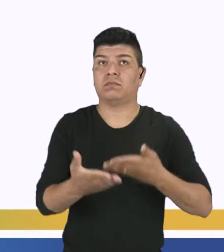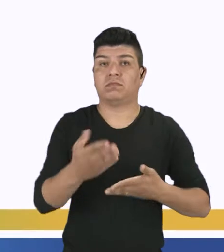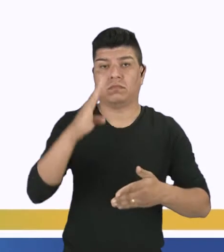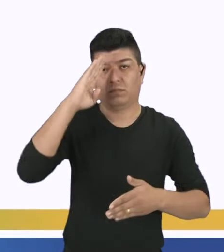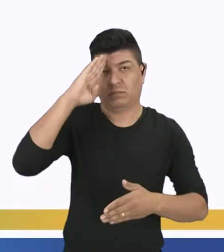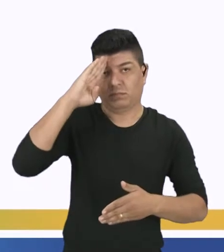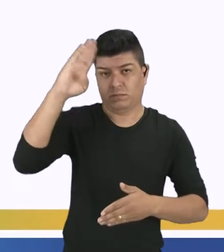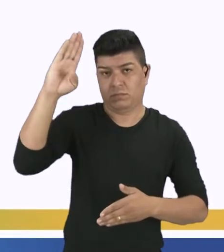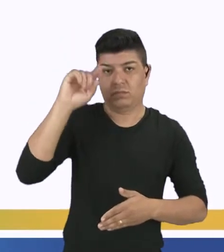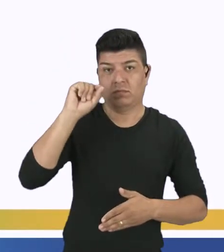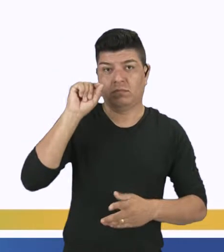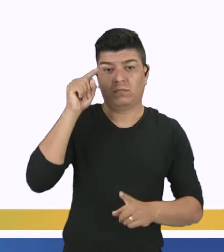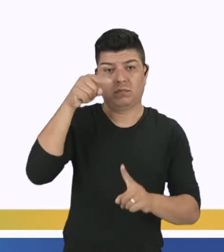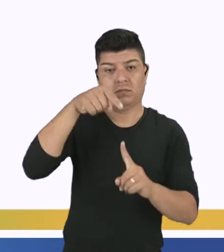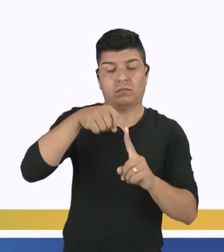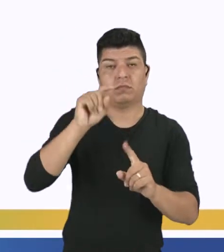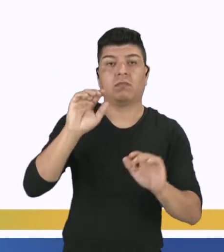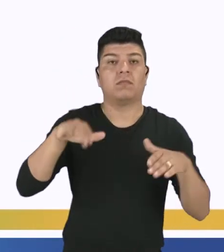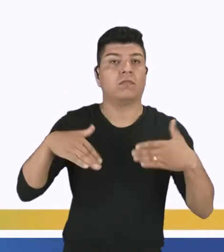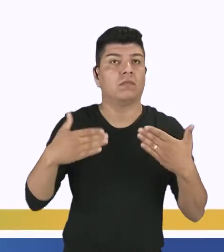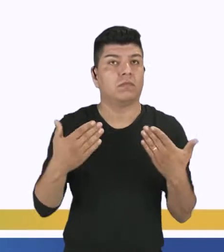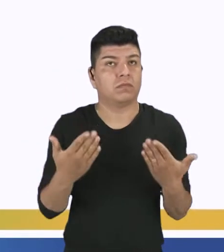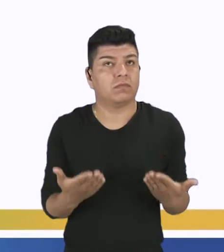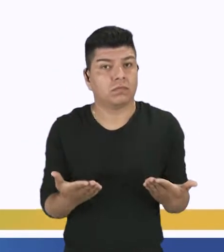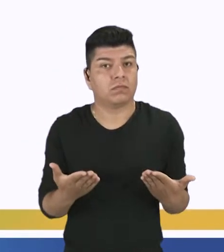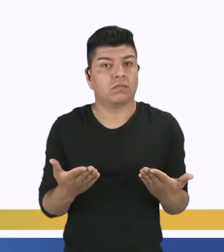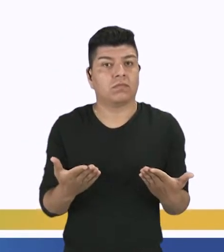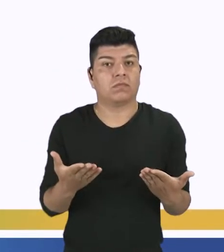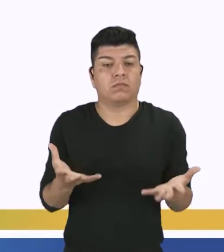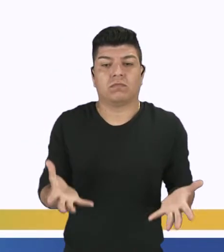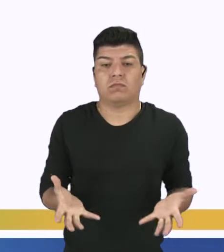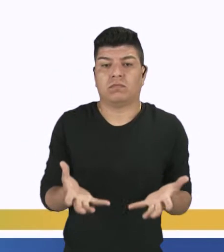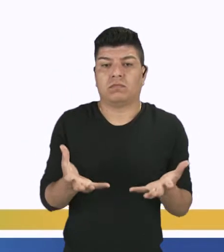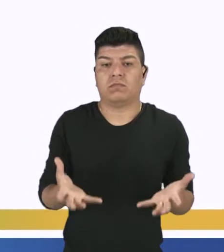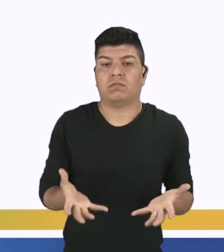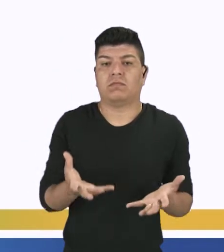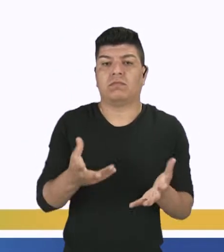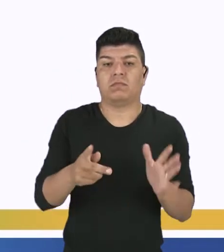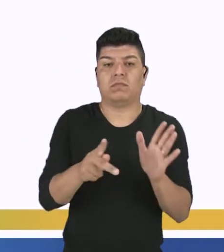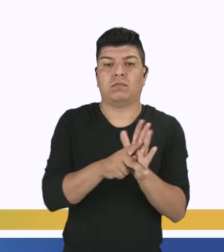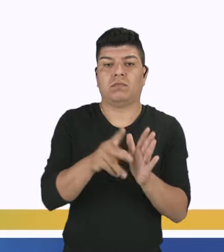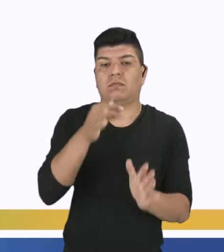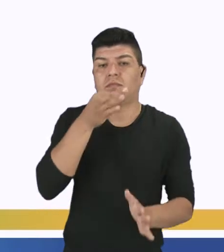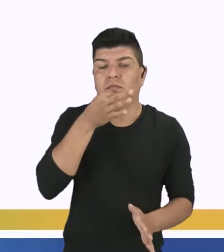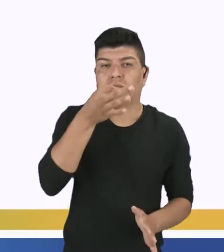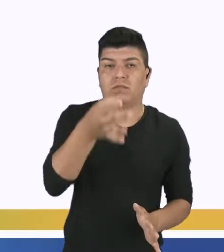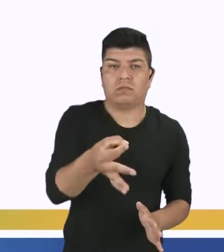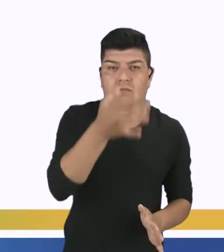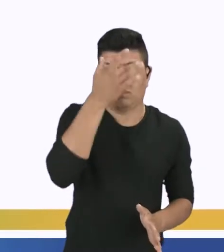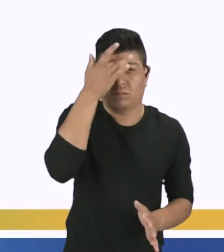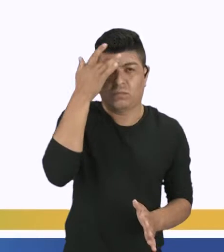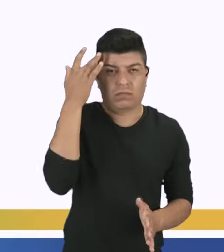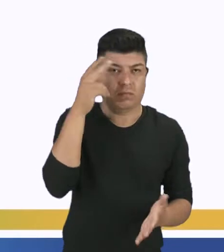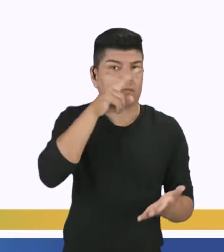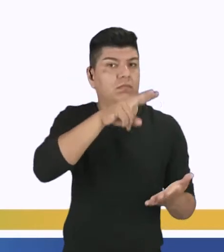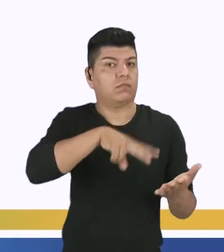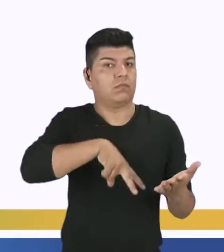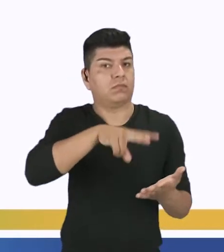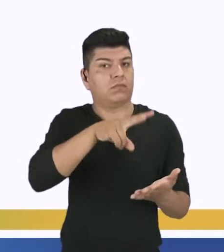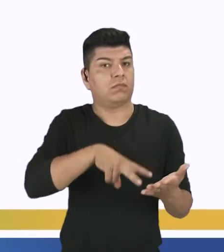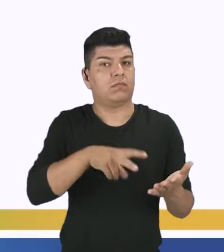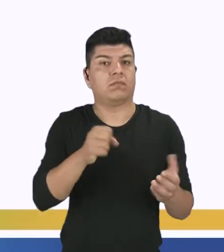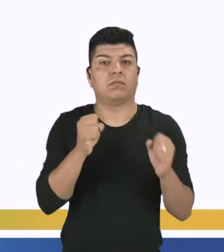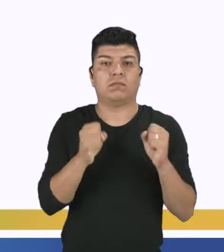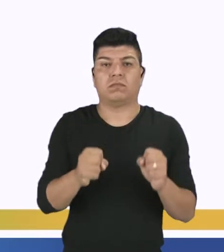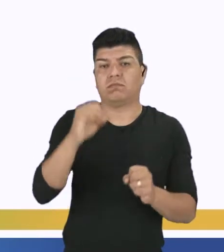principal objetivo es influir con su opinión en sus lectores para que puedan llegar a